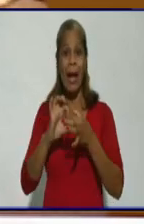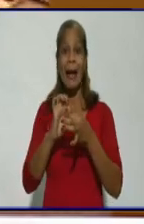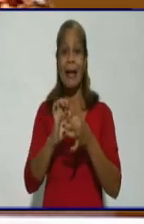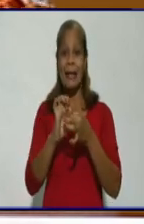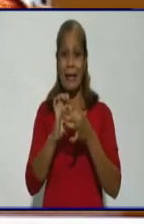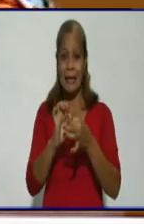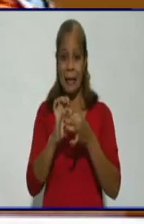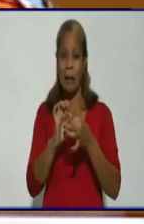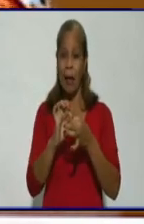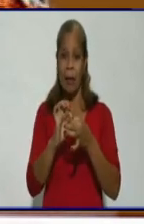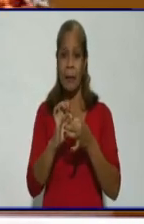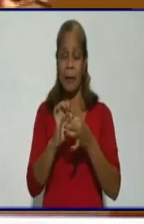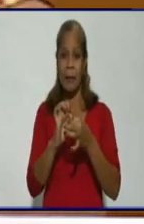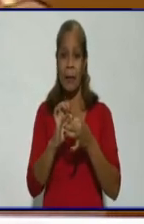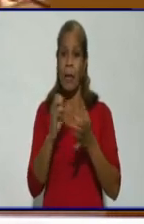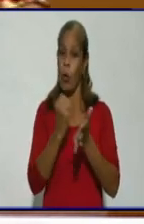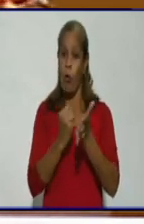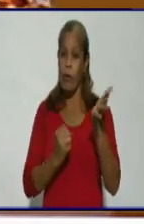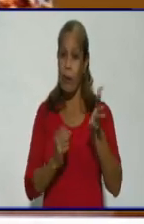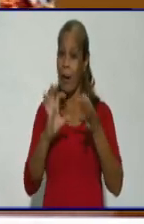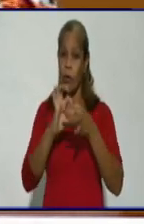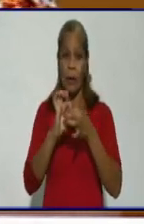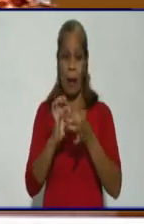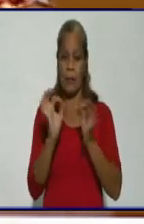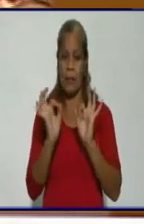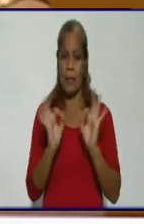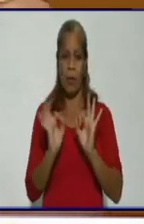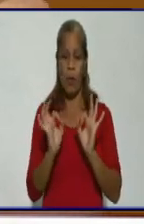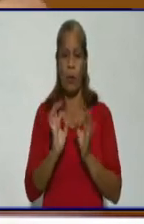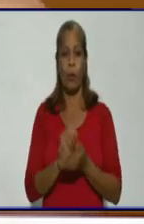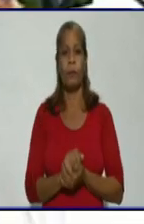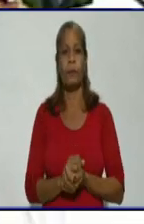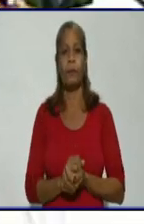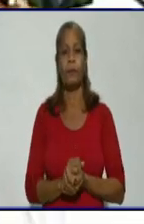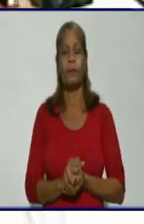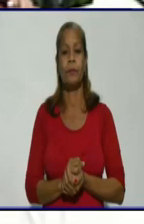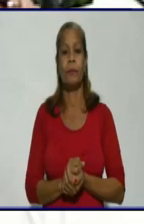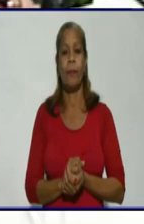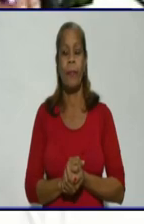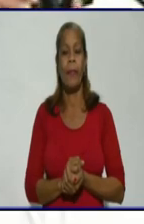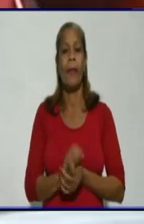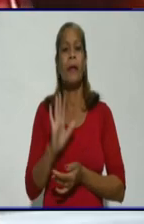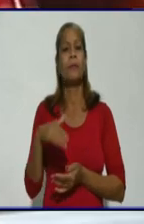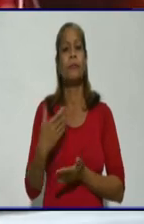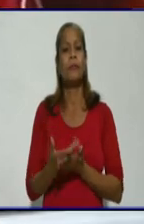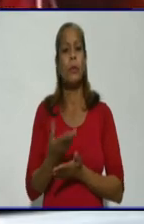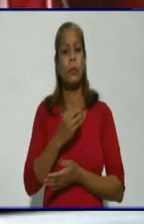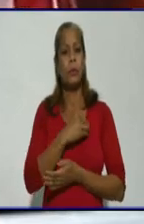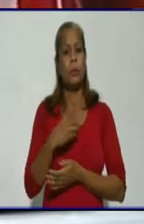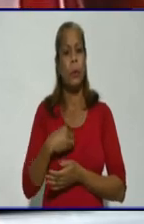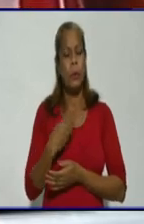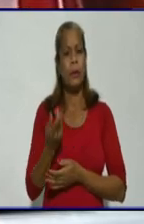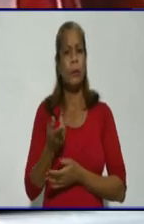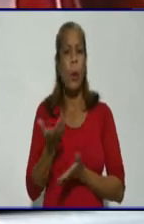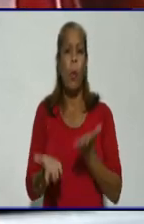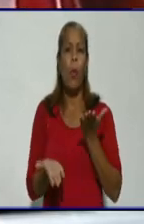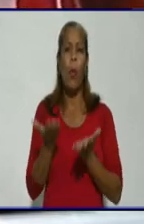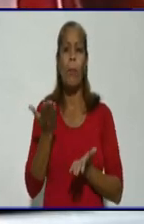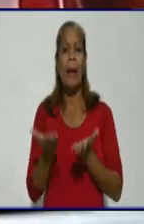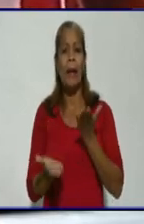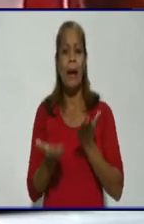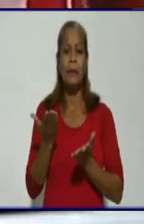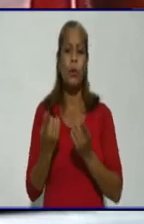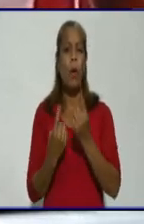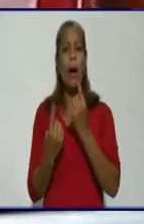sospechoso. Confirmado hoy no hay ninguno ni grave ni crítico. Doctora, estaba comparando algunas cifras de la jornada